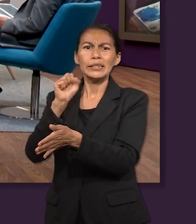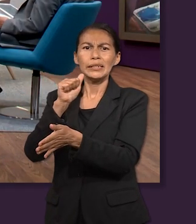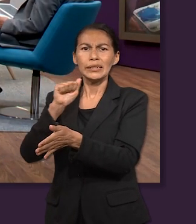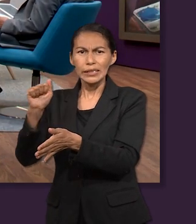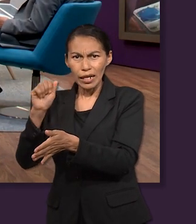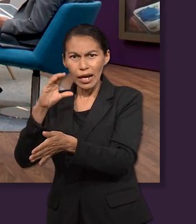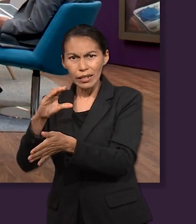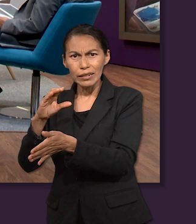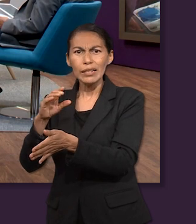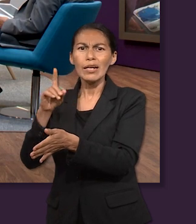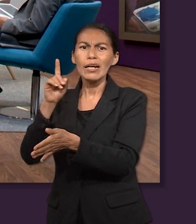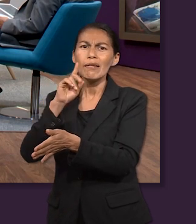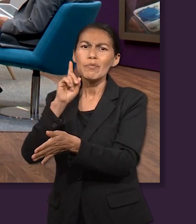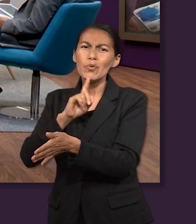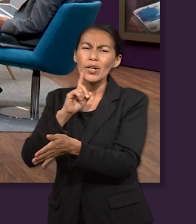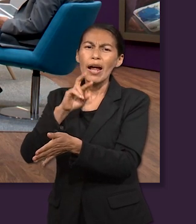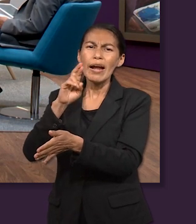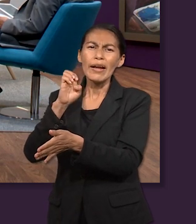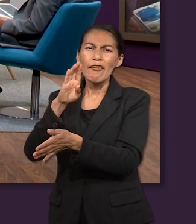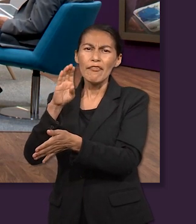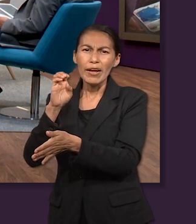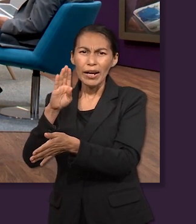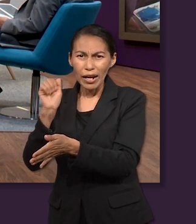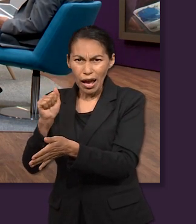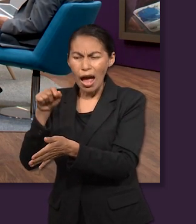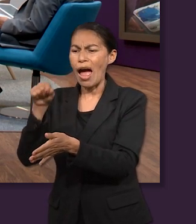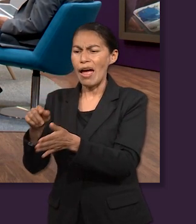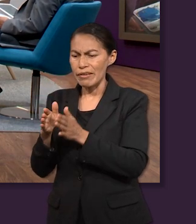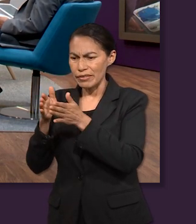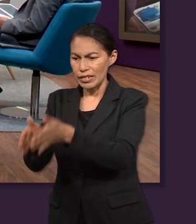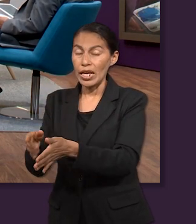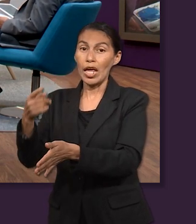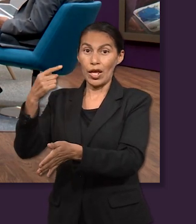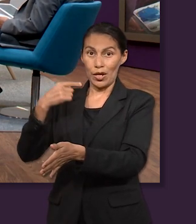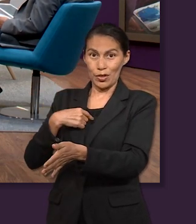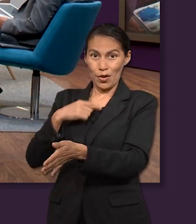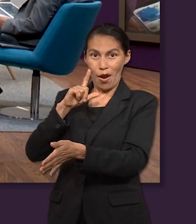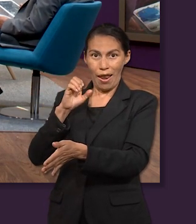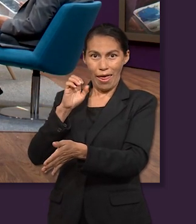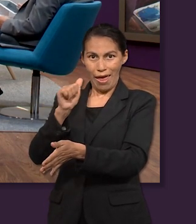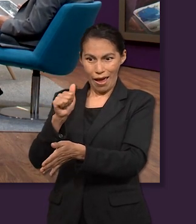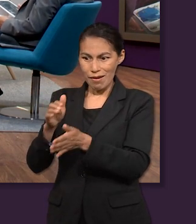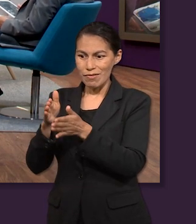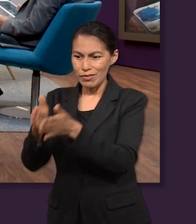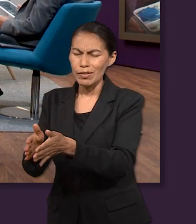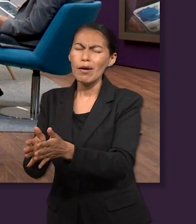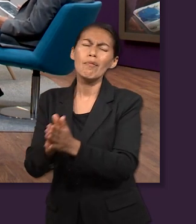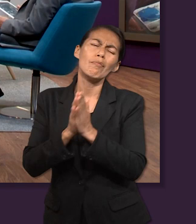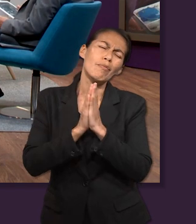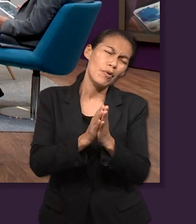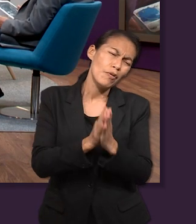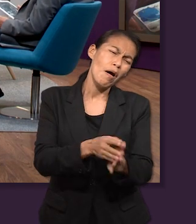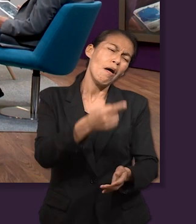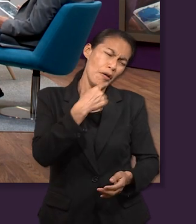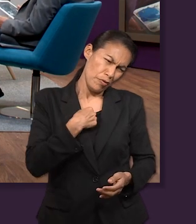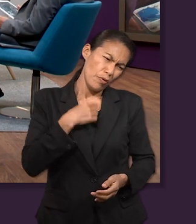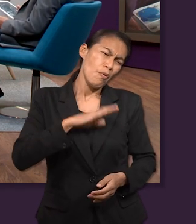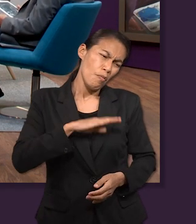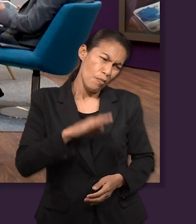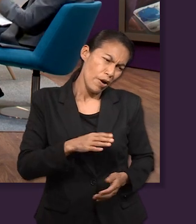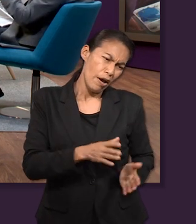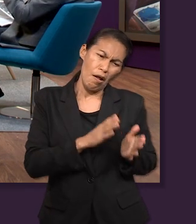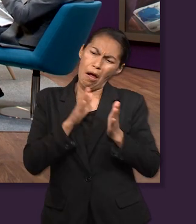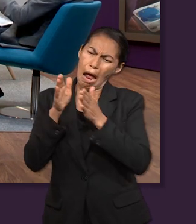Allí sepultaron a Isaac y a Rebeca, su mujer. Allí también sepulté yo a Lea. Él pide como último